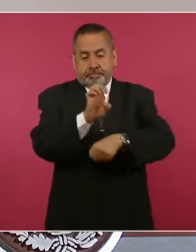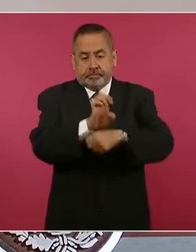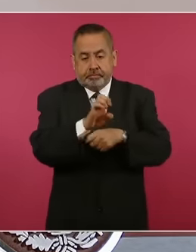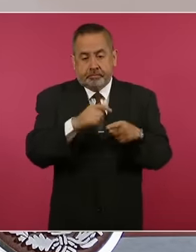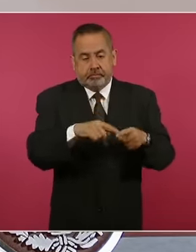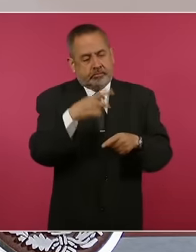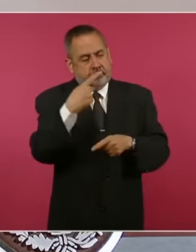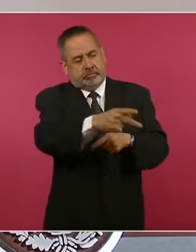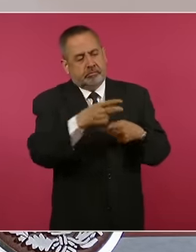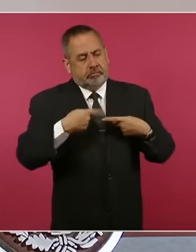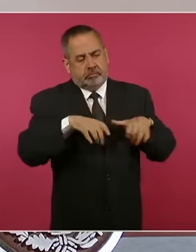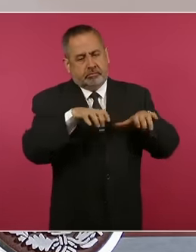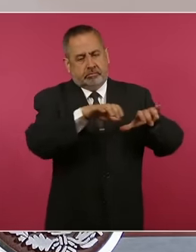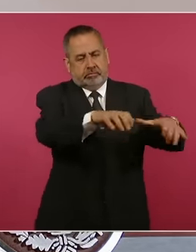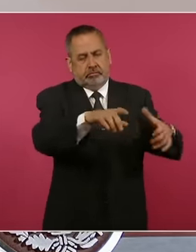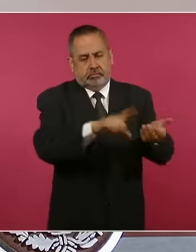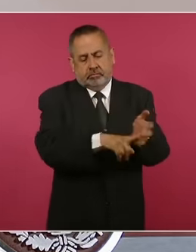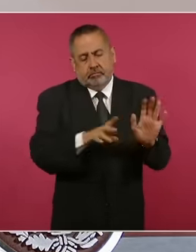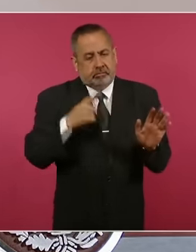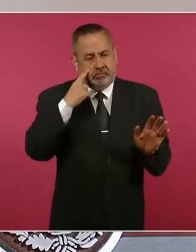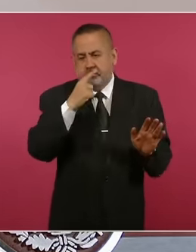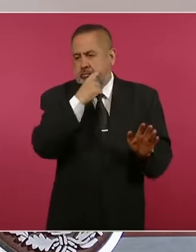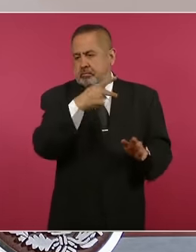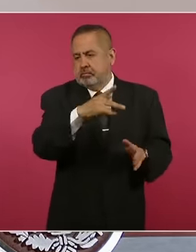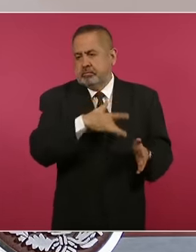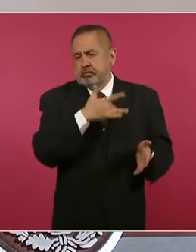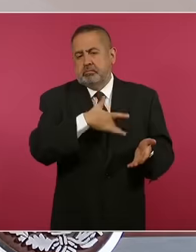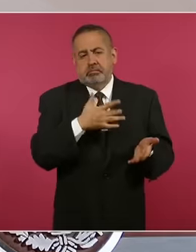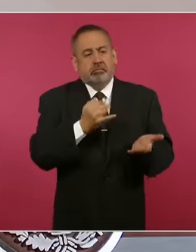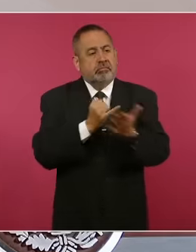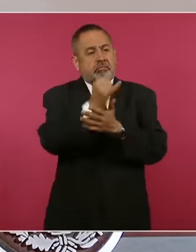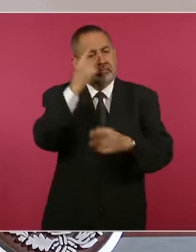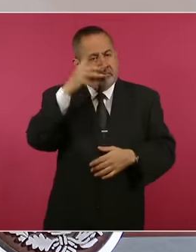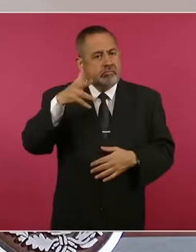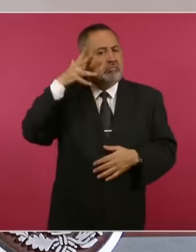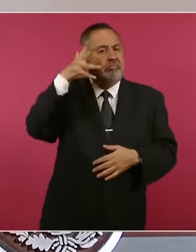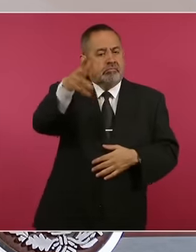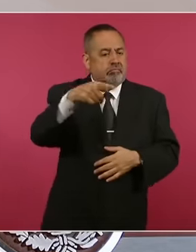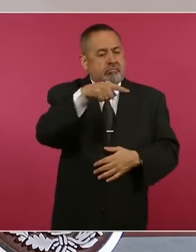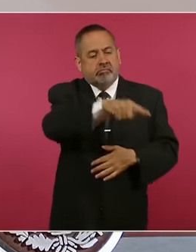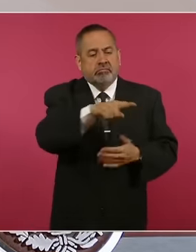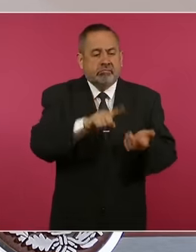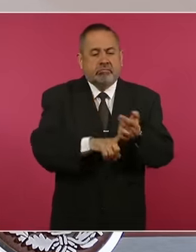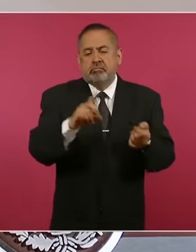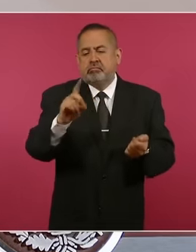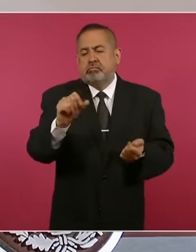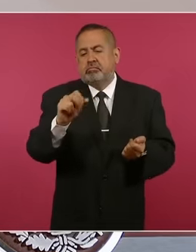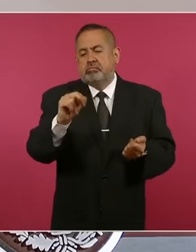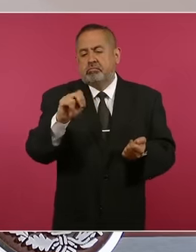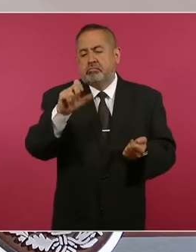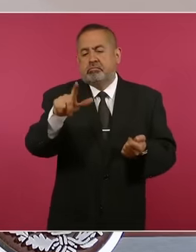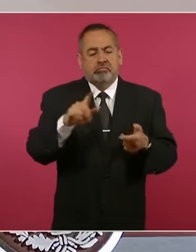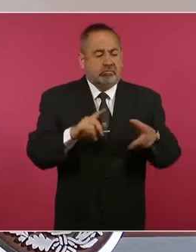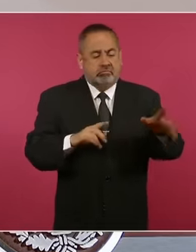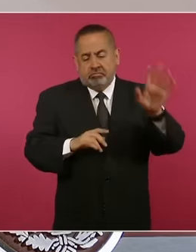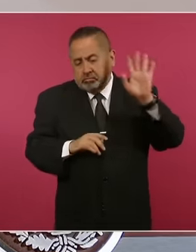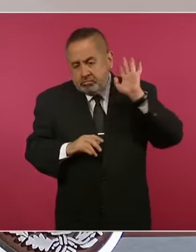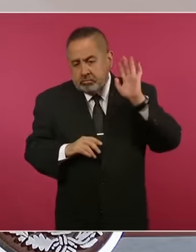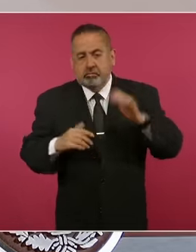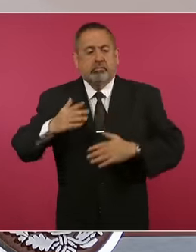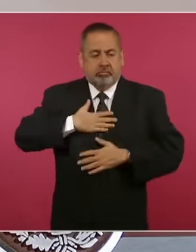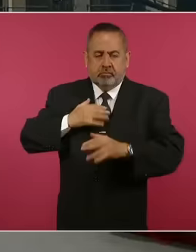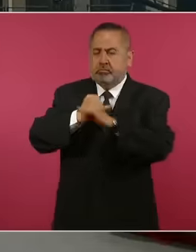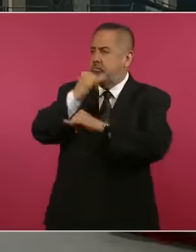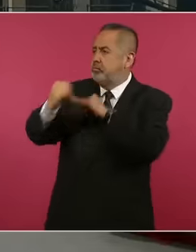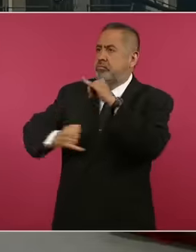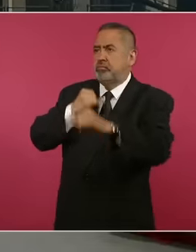su propio pueblo, tendrá que definir cuál es el futuro político de Novoa internamente, pero nosotros por lo menos actuaremos a nivel